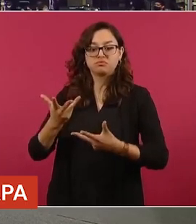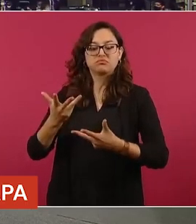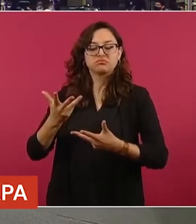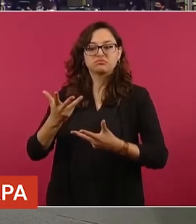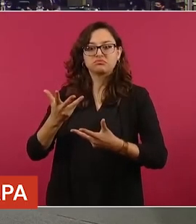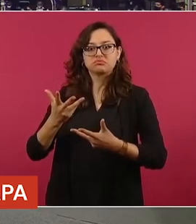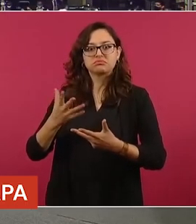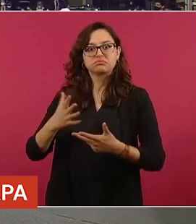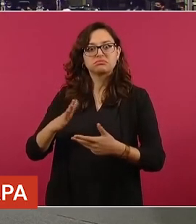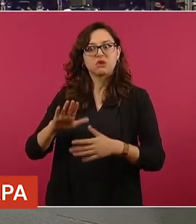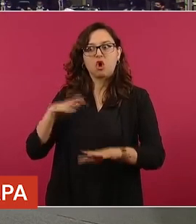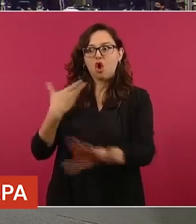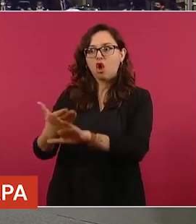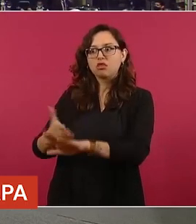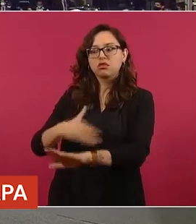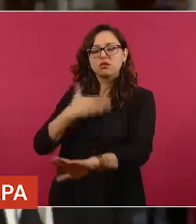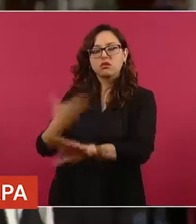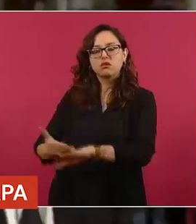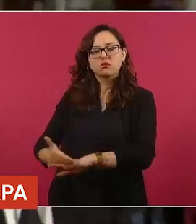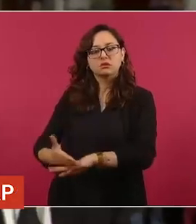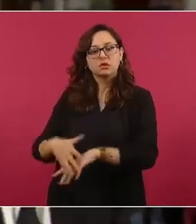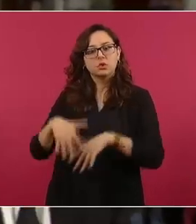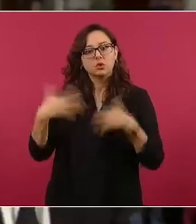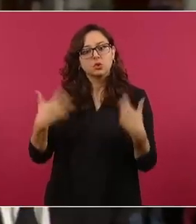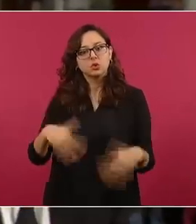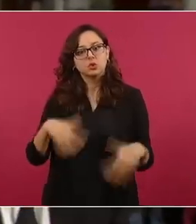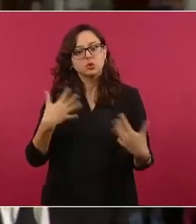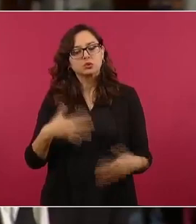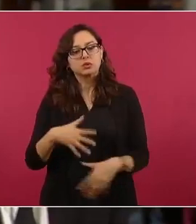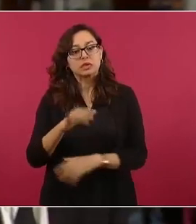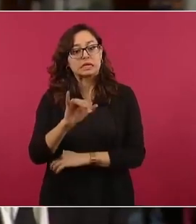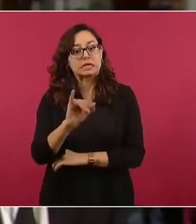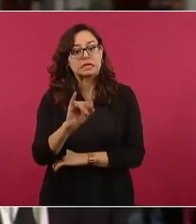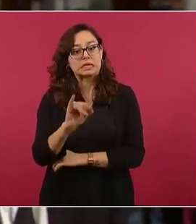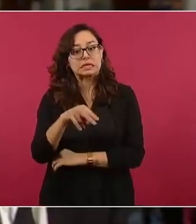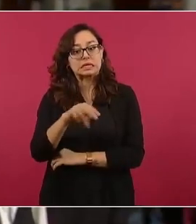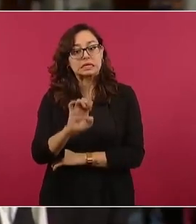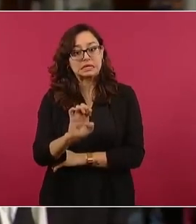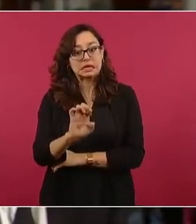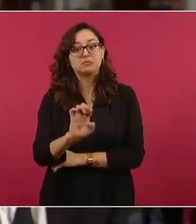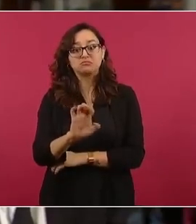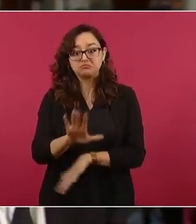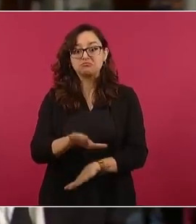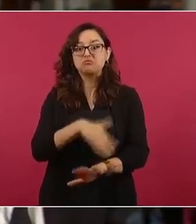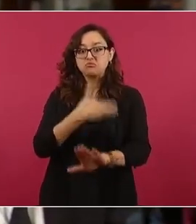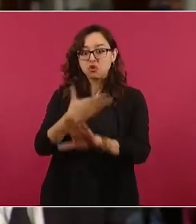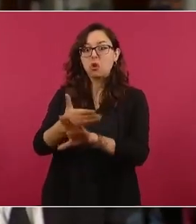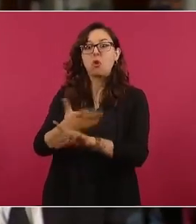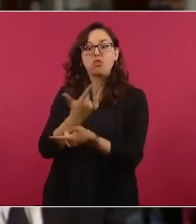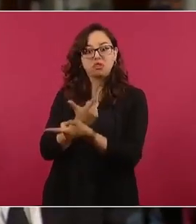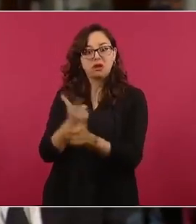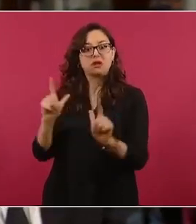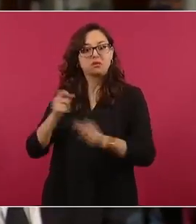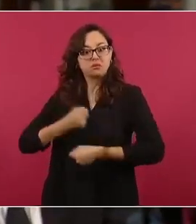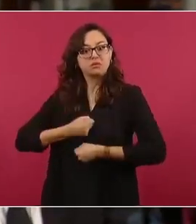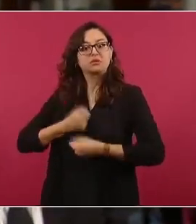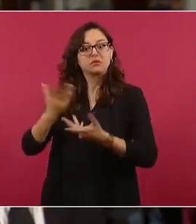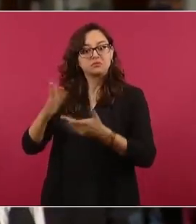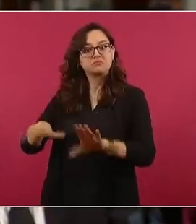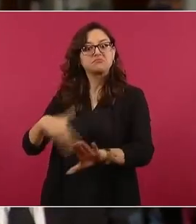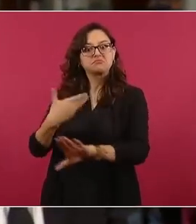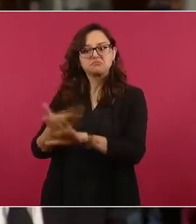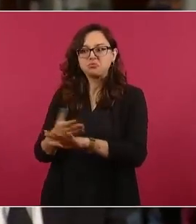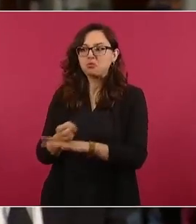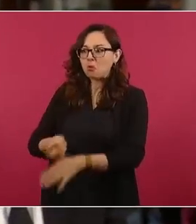a través de multas y sentencias y le quiero leer un tuit